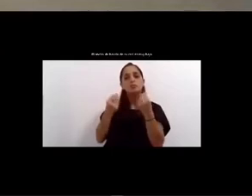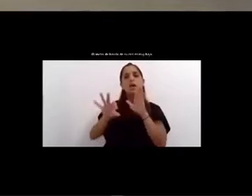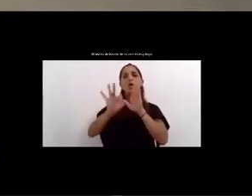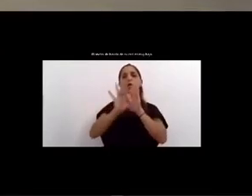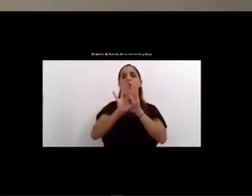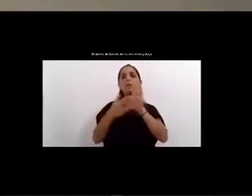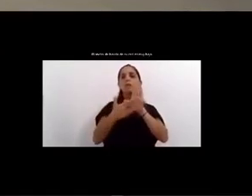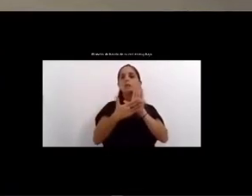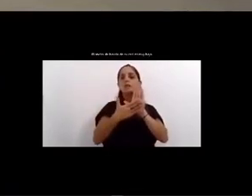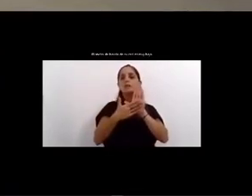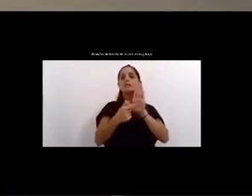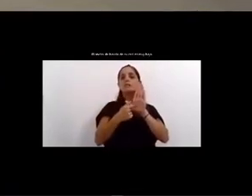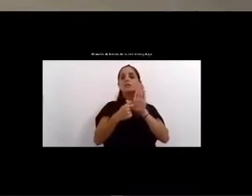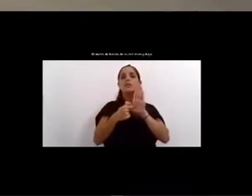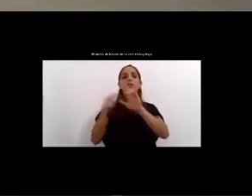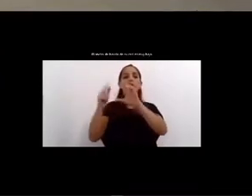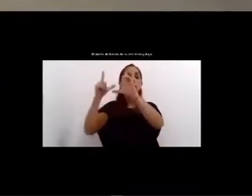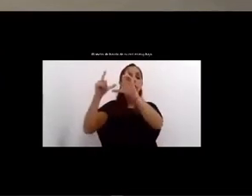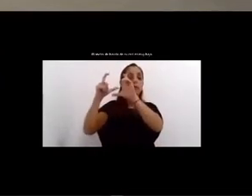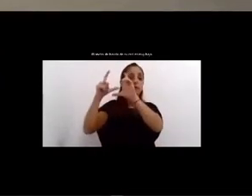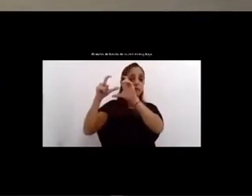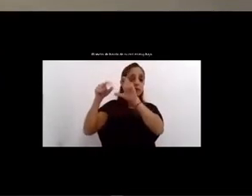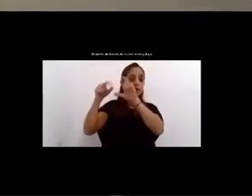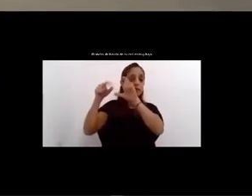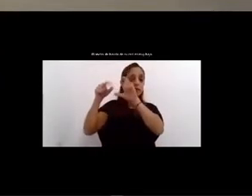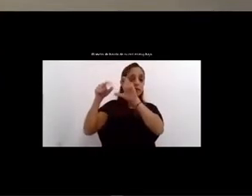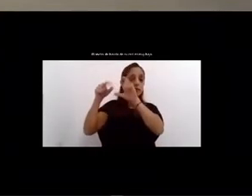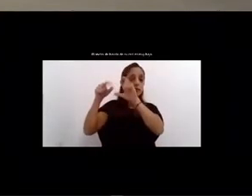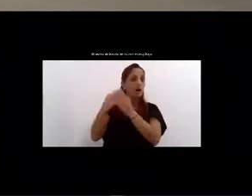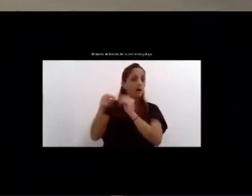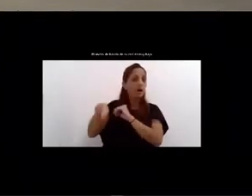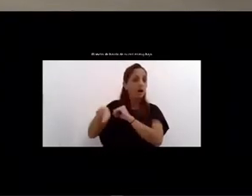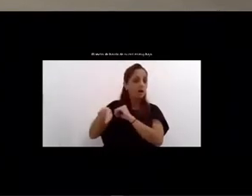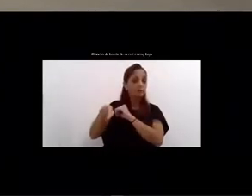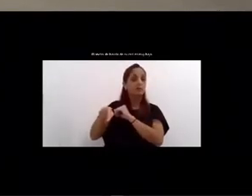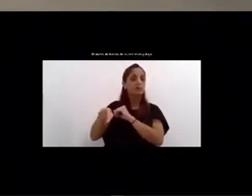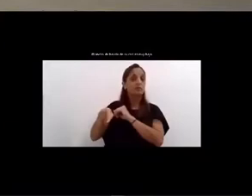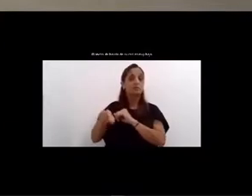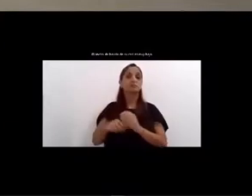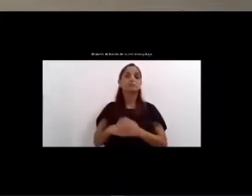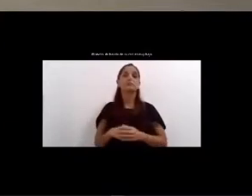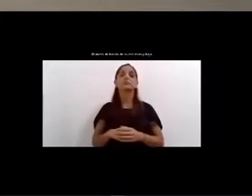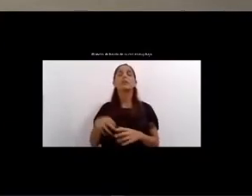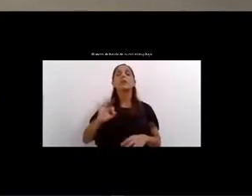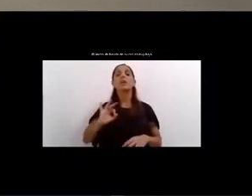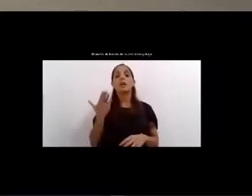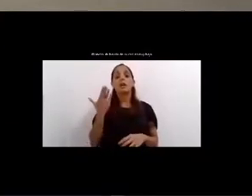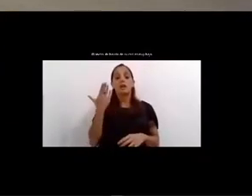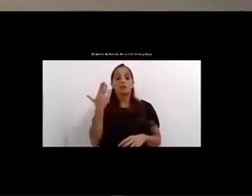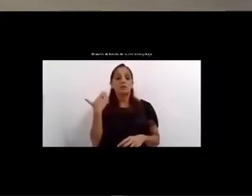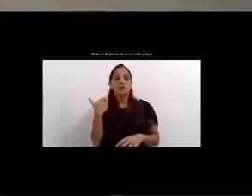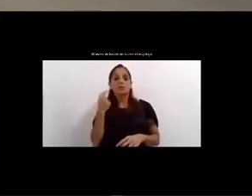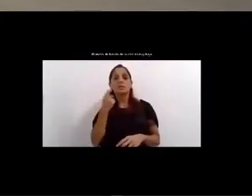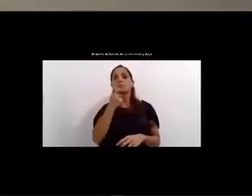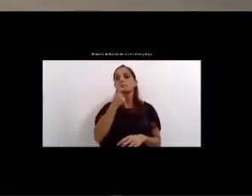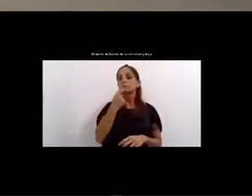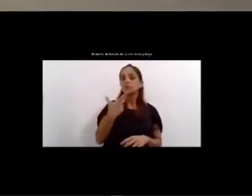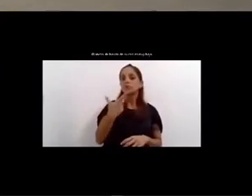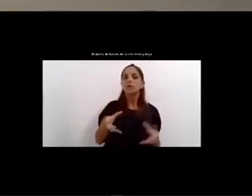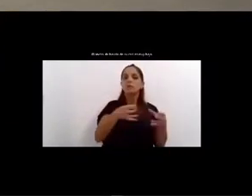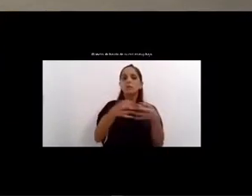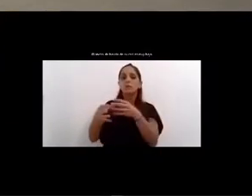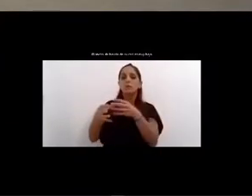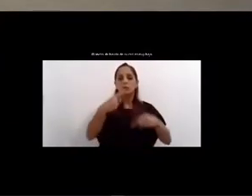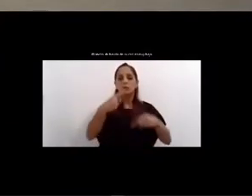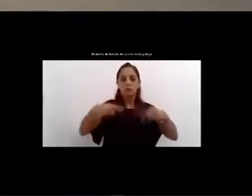permítanme ser enfático en un punto el año pasado junto a organizaciones como Compromiso Vial padres en la ruta y